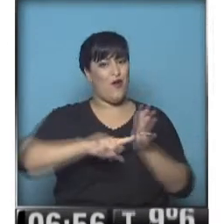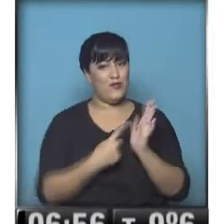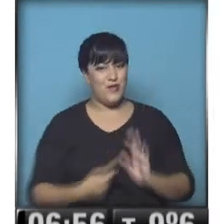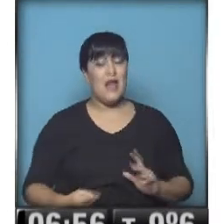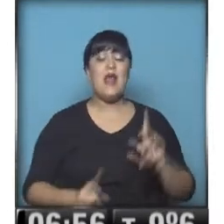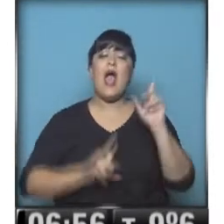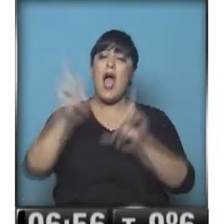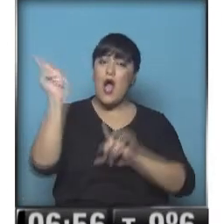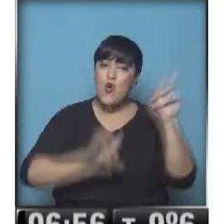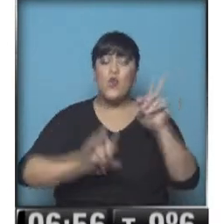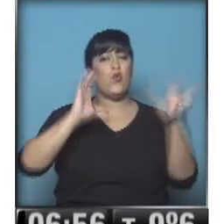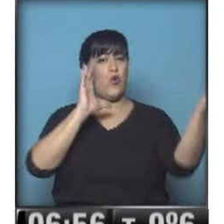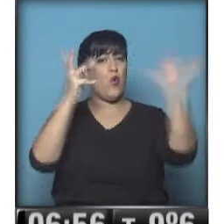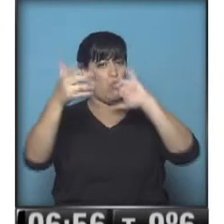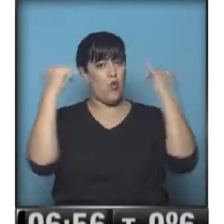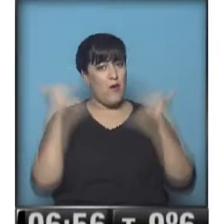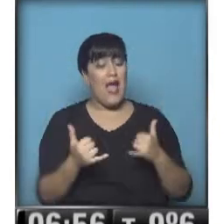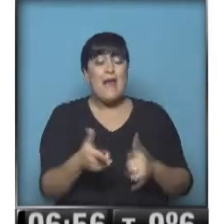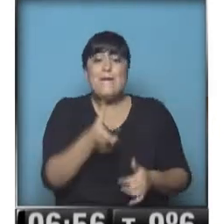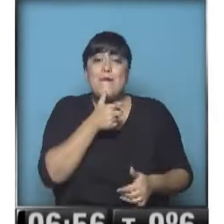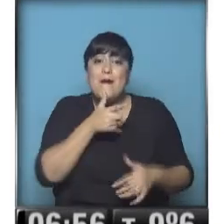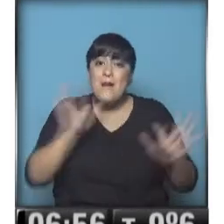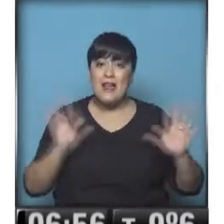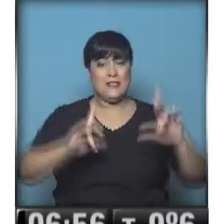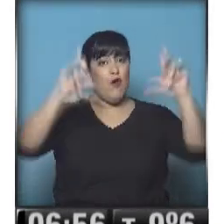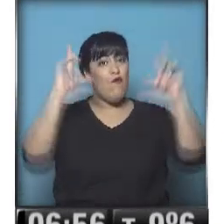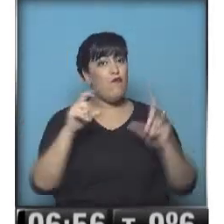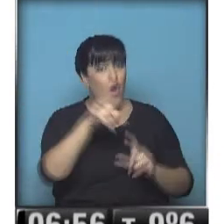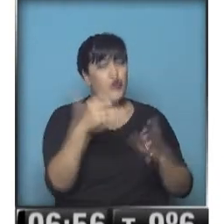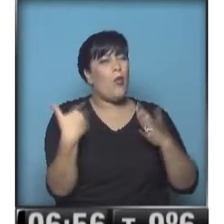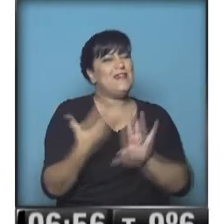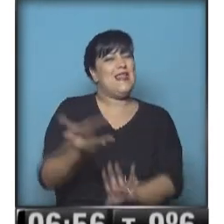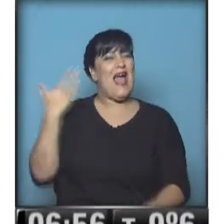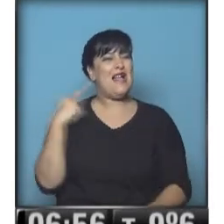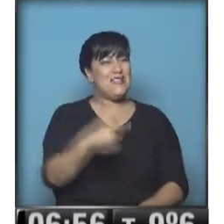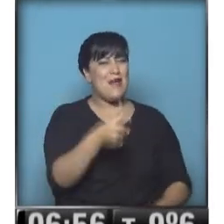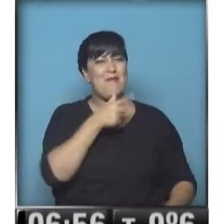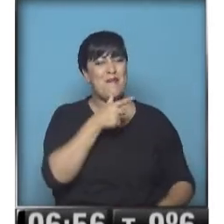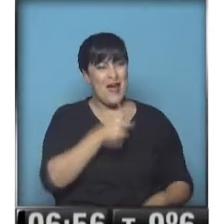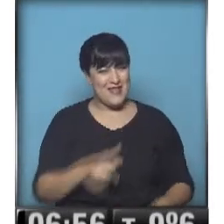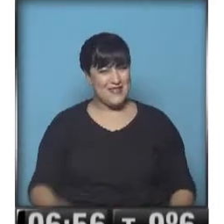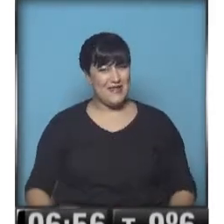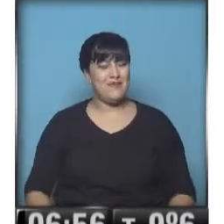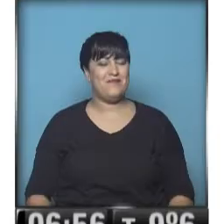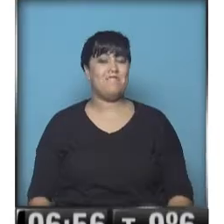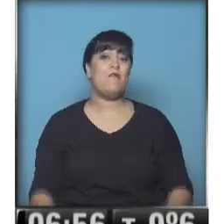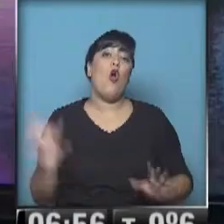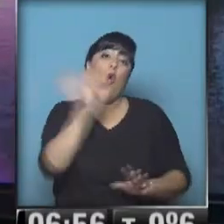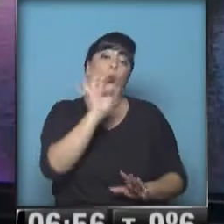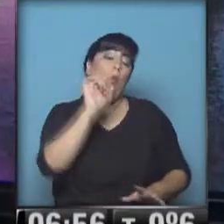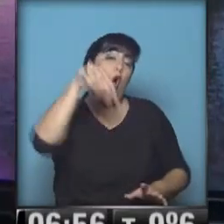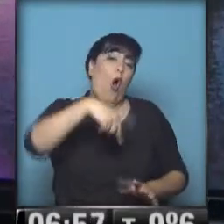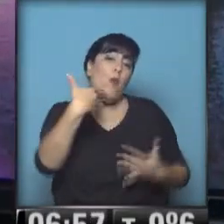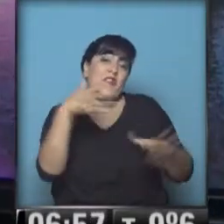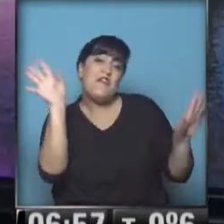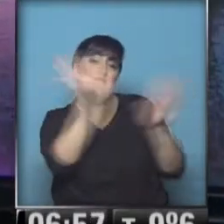algunas nubes en el cielo. Me parece que esta foto podría ser de ayer, que había una fina capa de nubes en el cielo. Capaz que es de hoy y me estoy